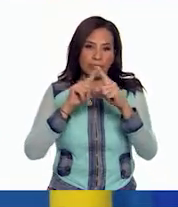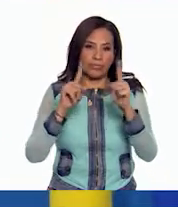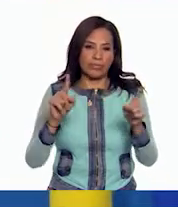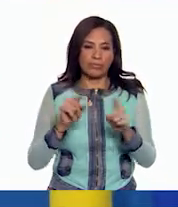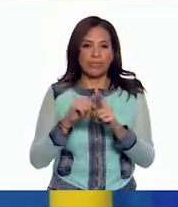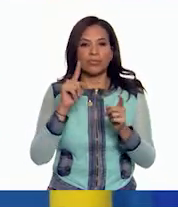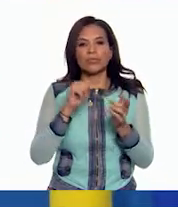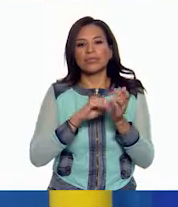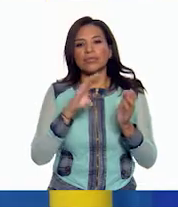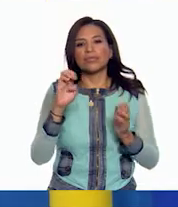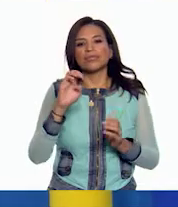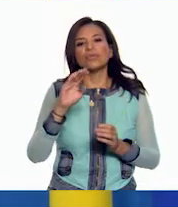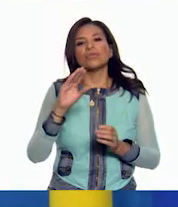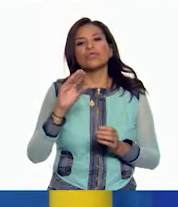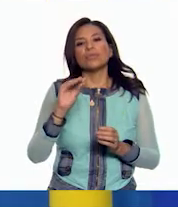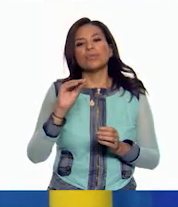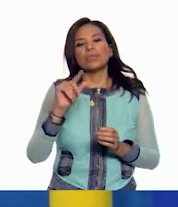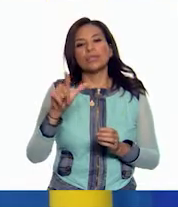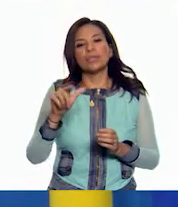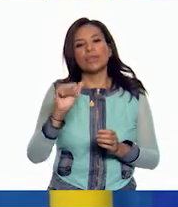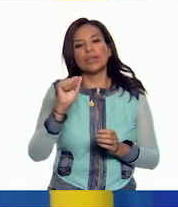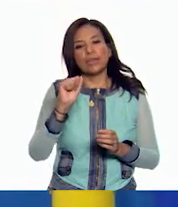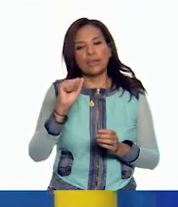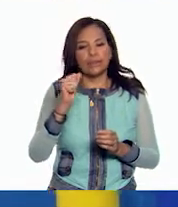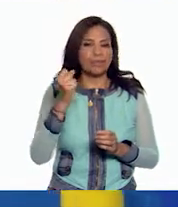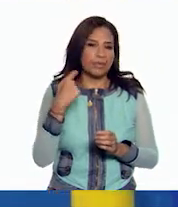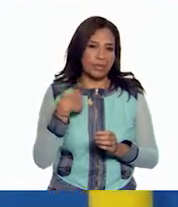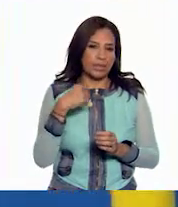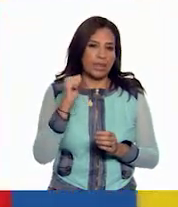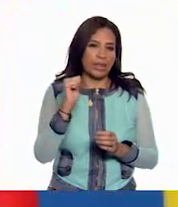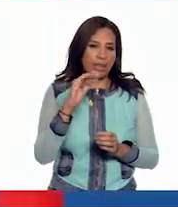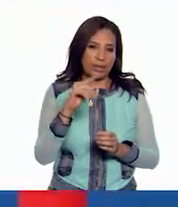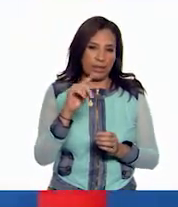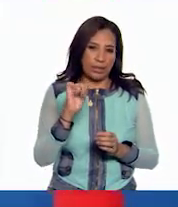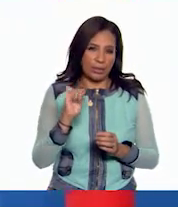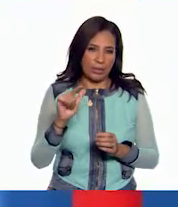de 1997 matanza de Acteal. Adelante por favor, Jenny.